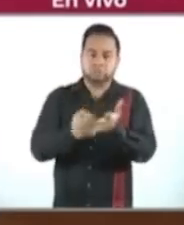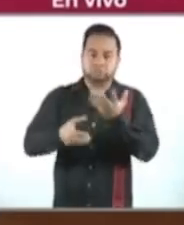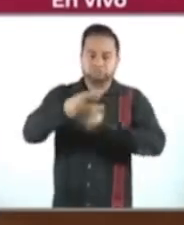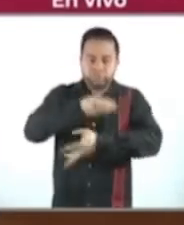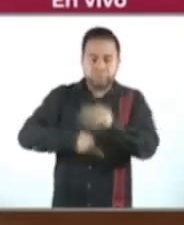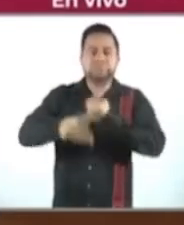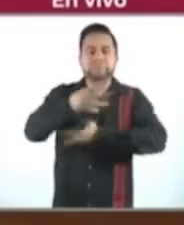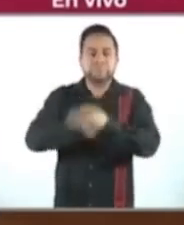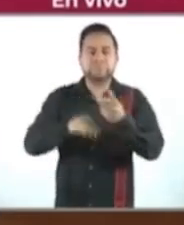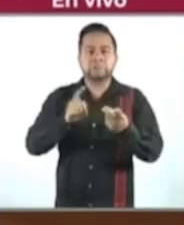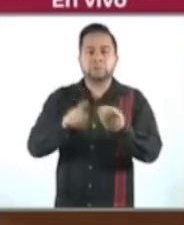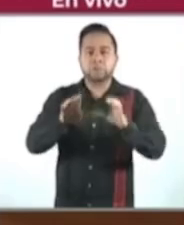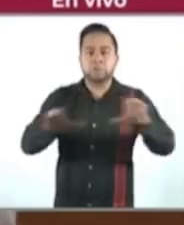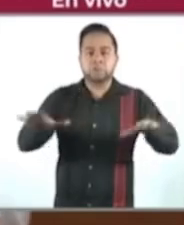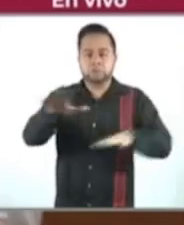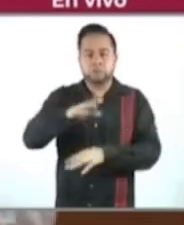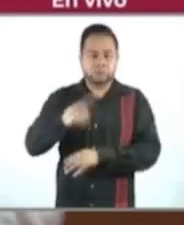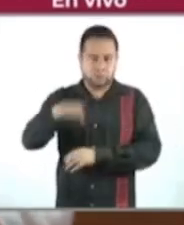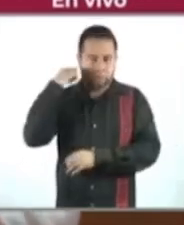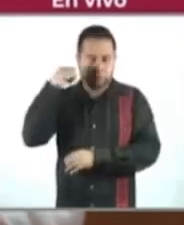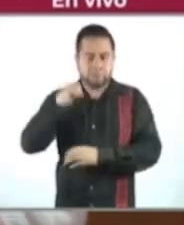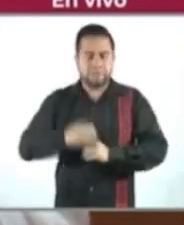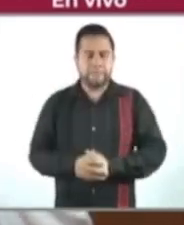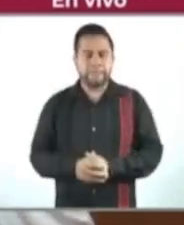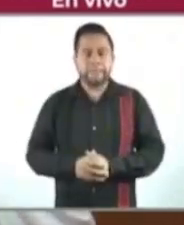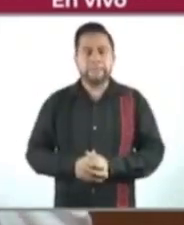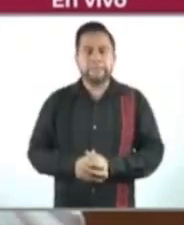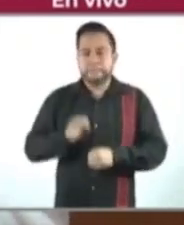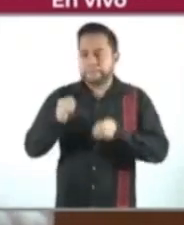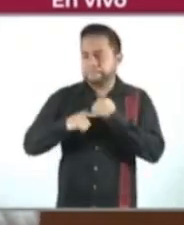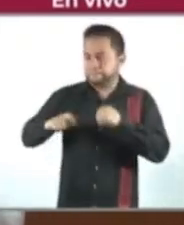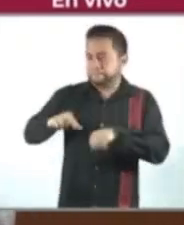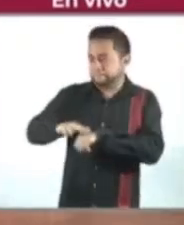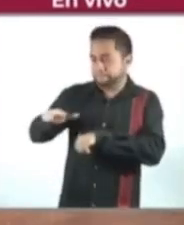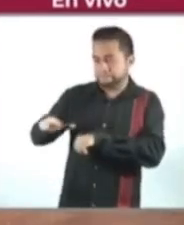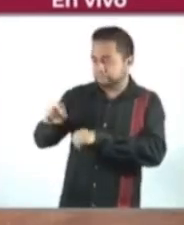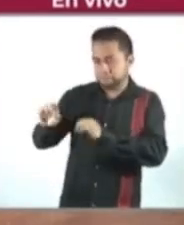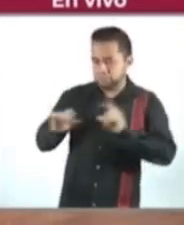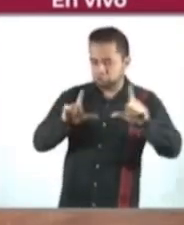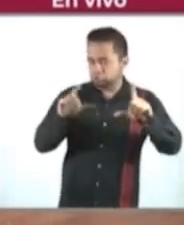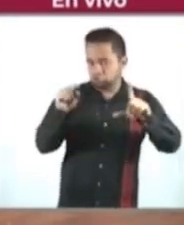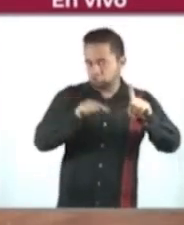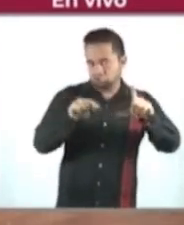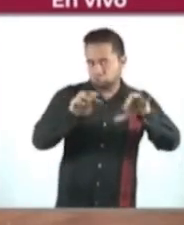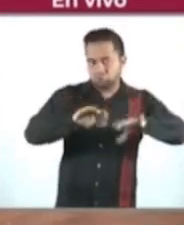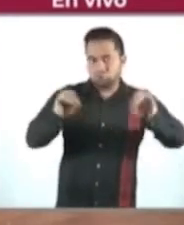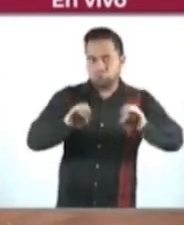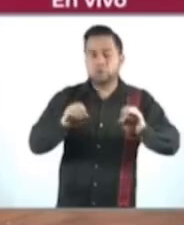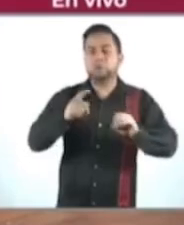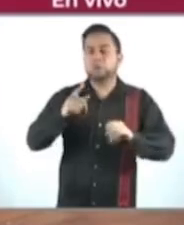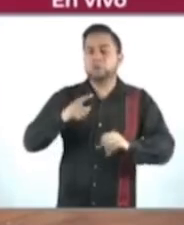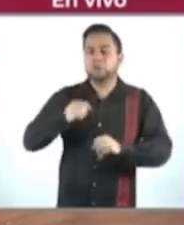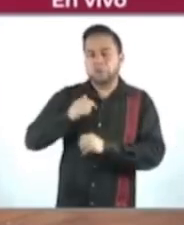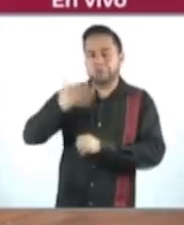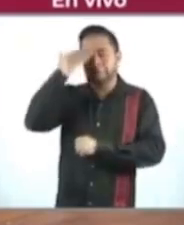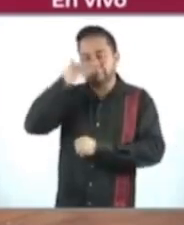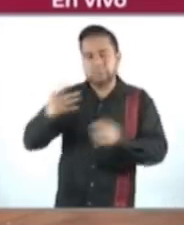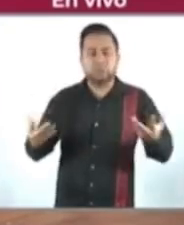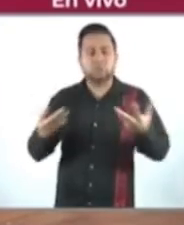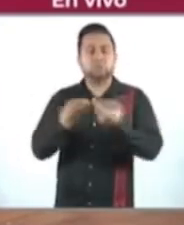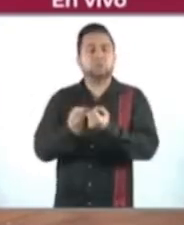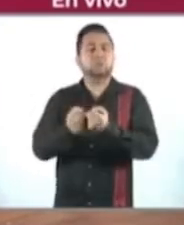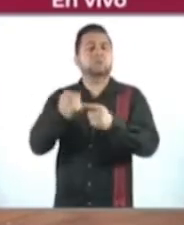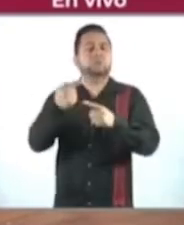en la costa de Oaxaca. Un dato también, señor gobernador, no viene en la presentación, tenemos el reporte, estuvimos el